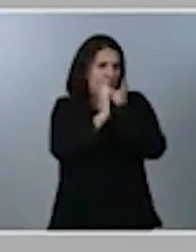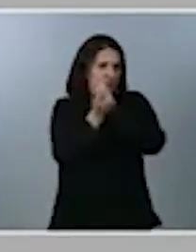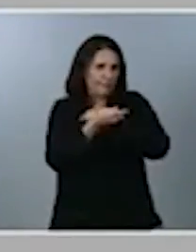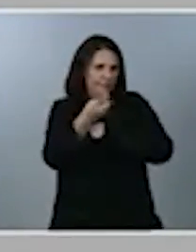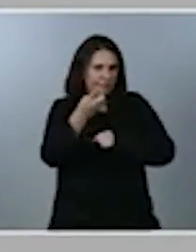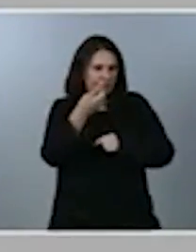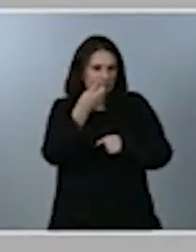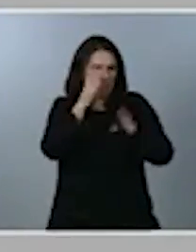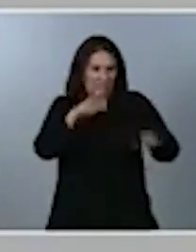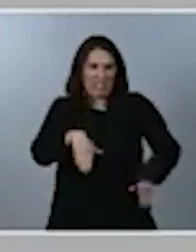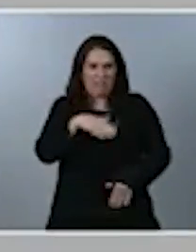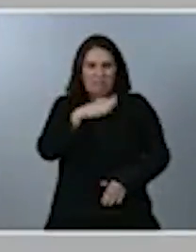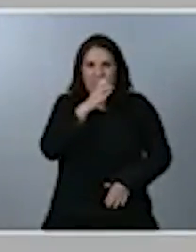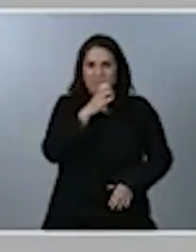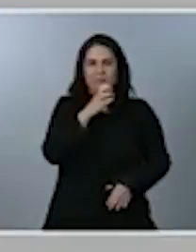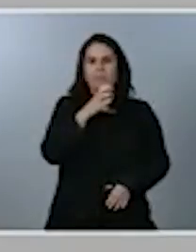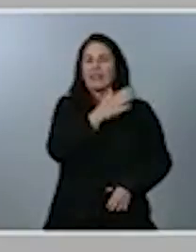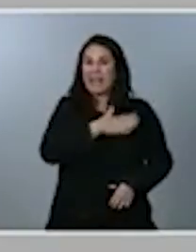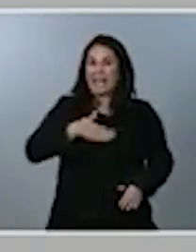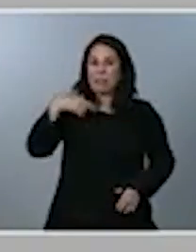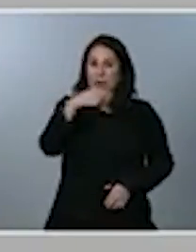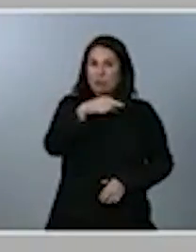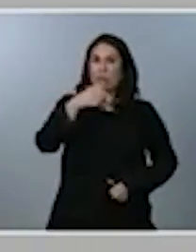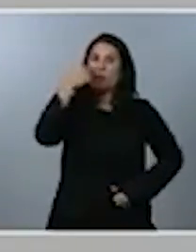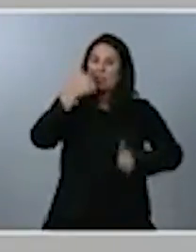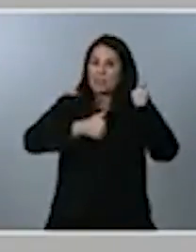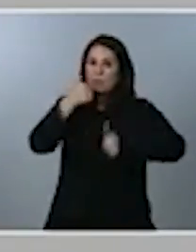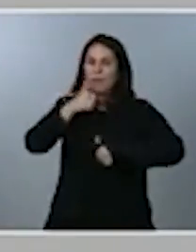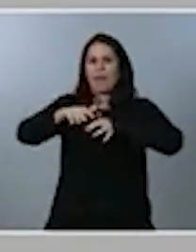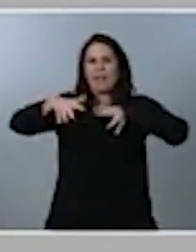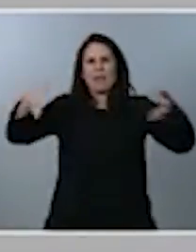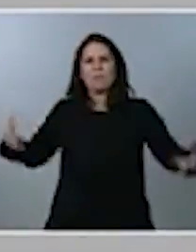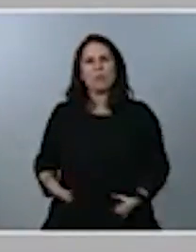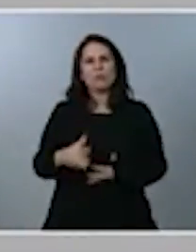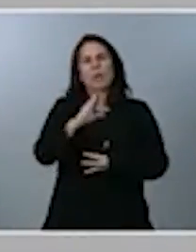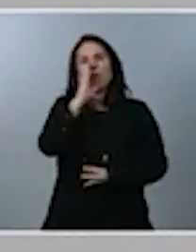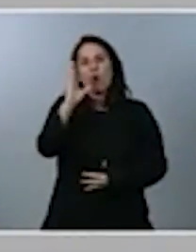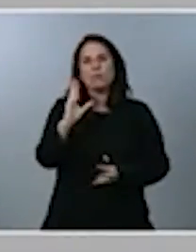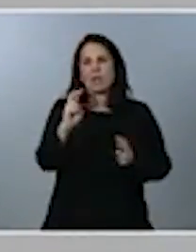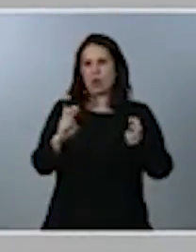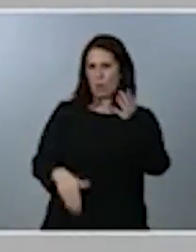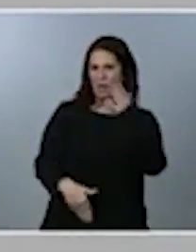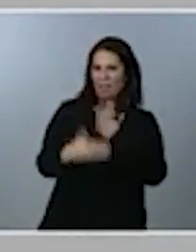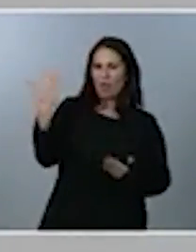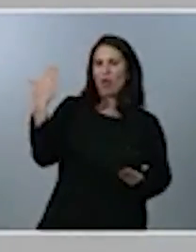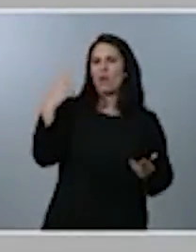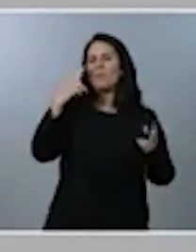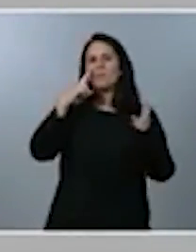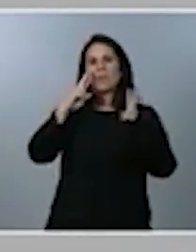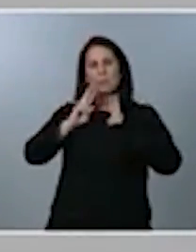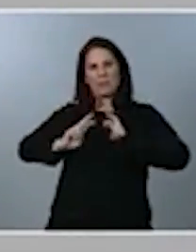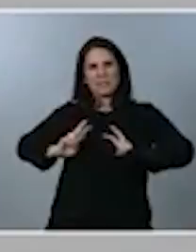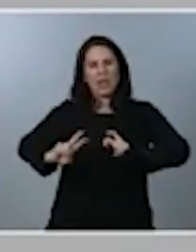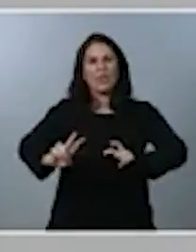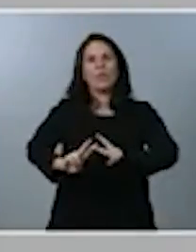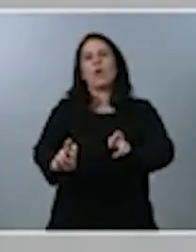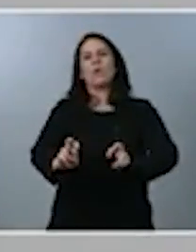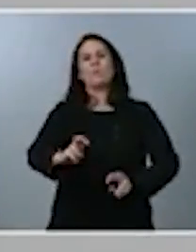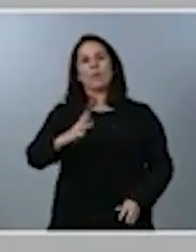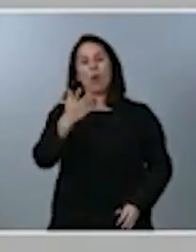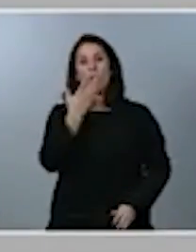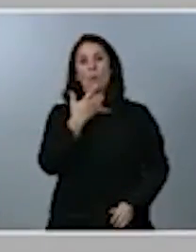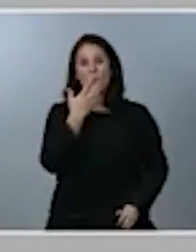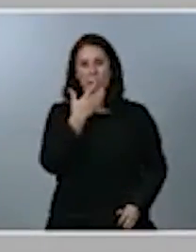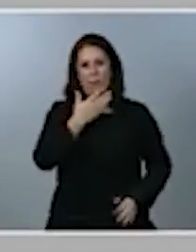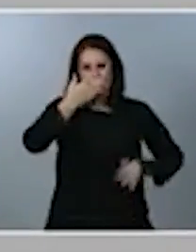queremos que esa competitividad se impulse por la innovación, por la investigación, por el conocimiento intensivo de las